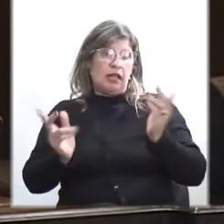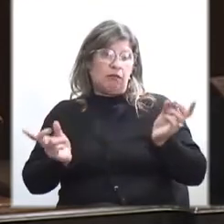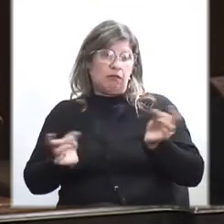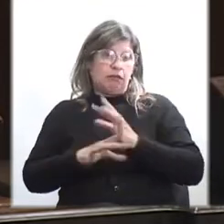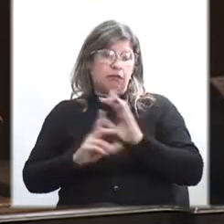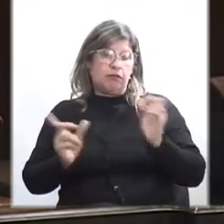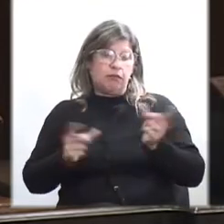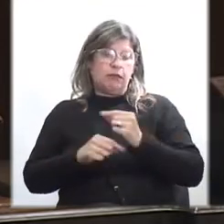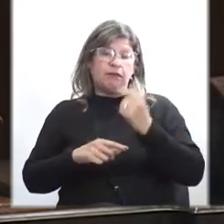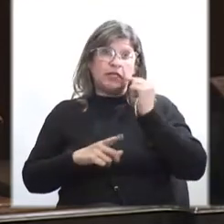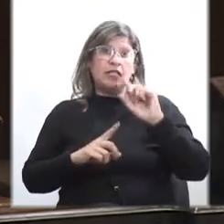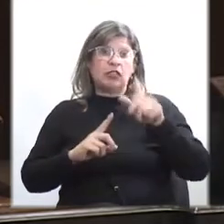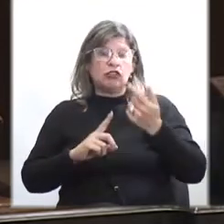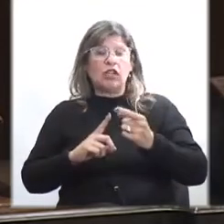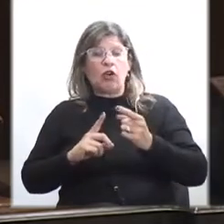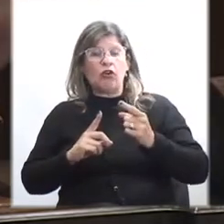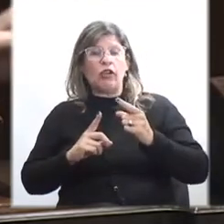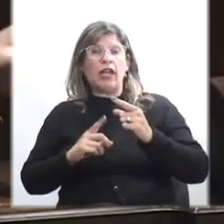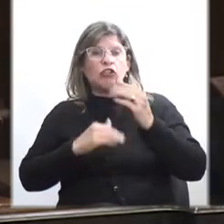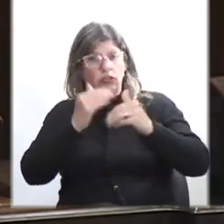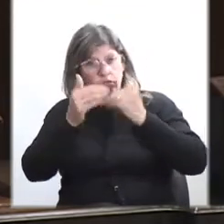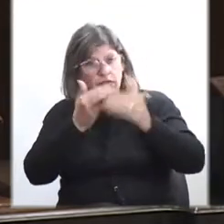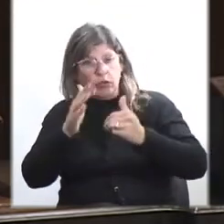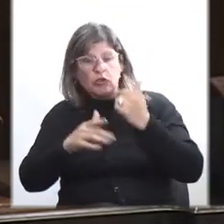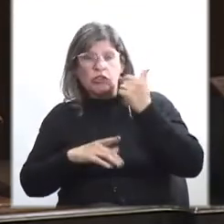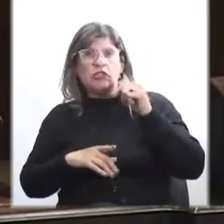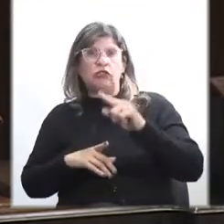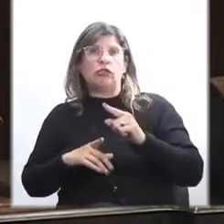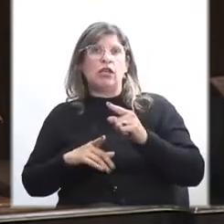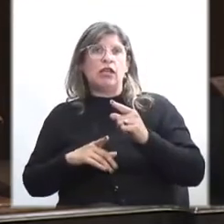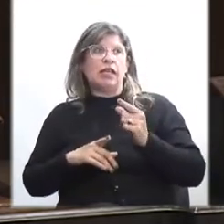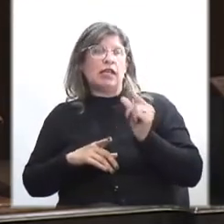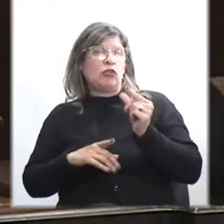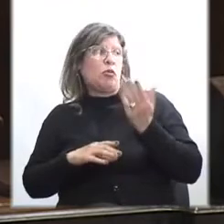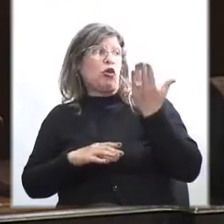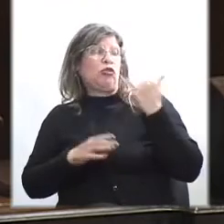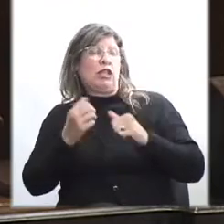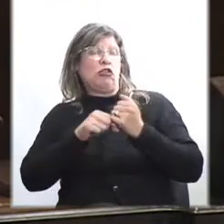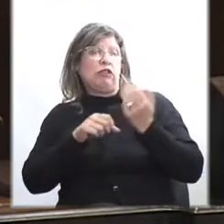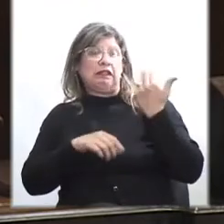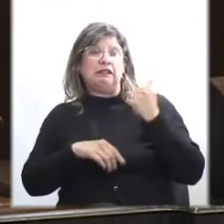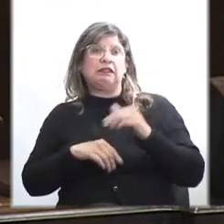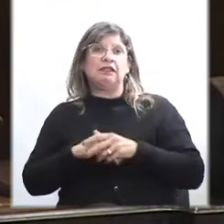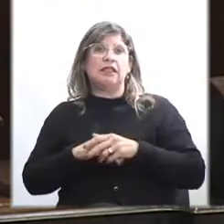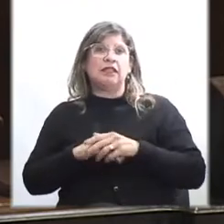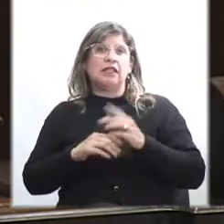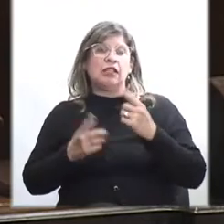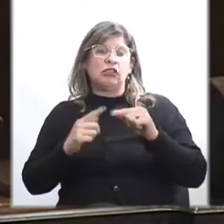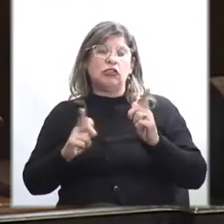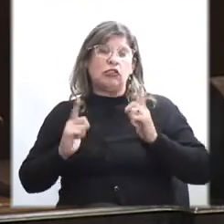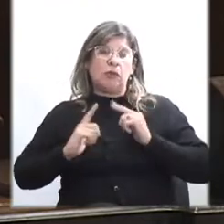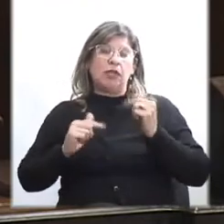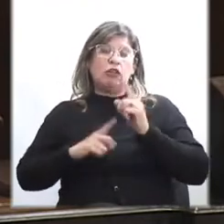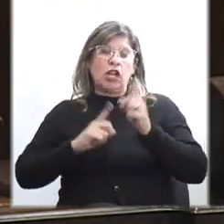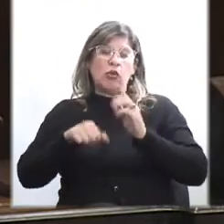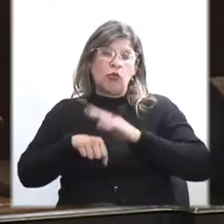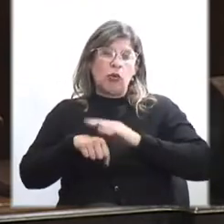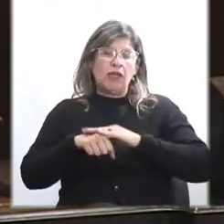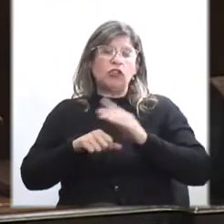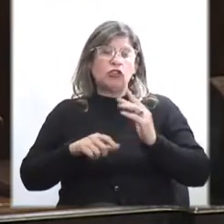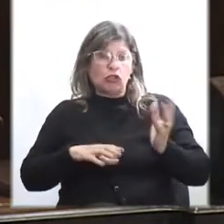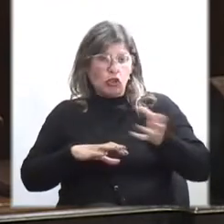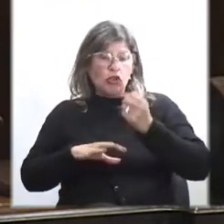aparentemente estamos en otra transición, que viene hasta unos pocos años atrás. Por eso yo espero que en algún momento encontremos la